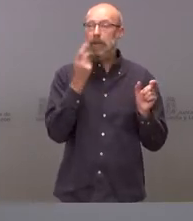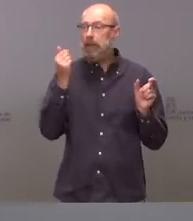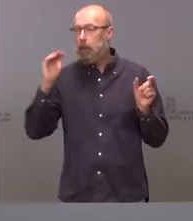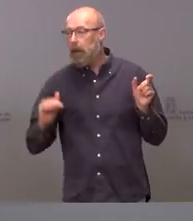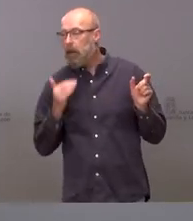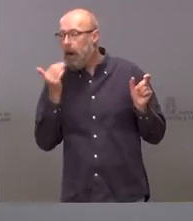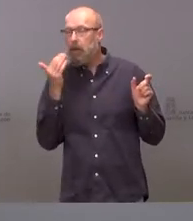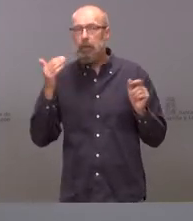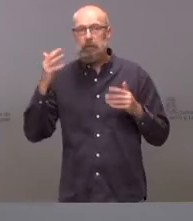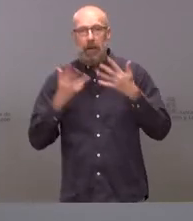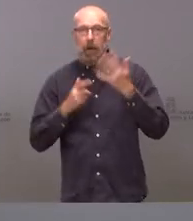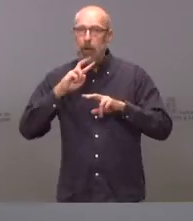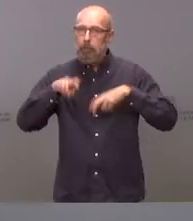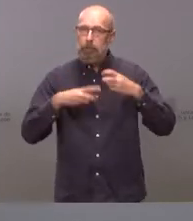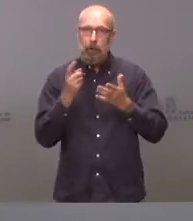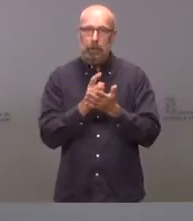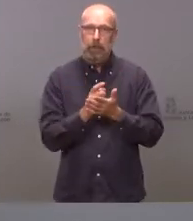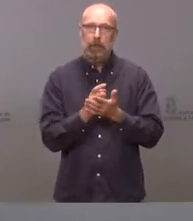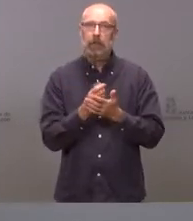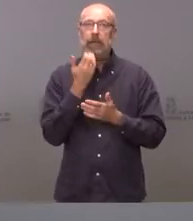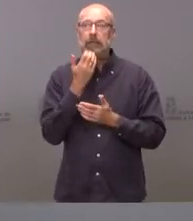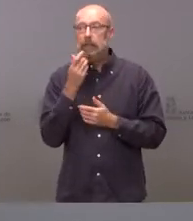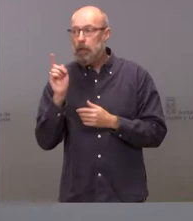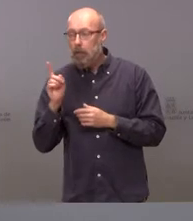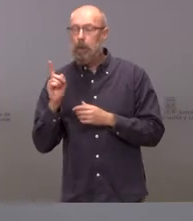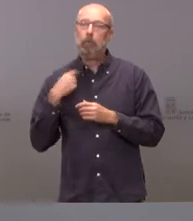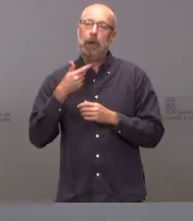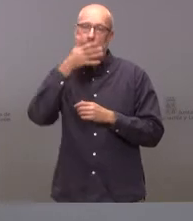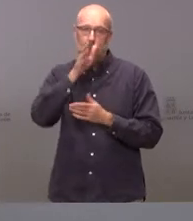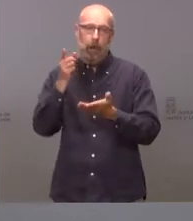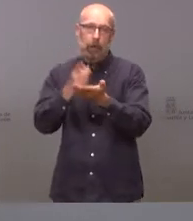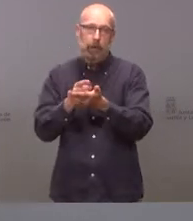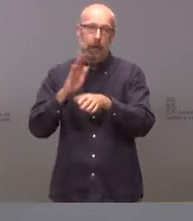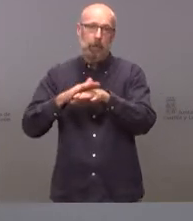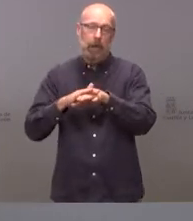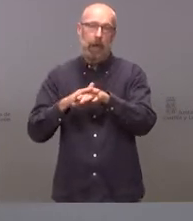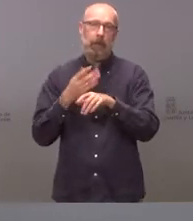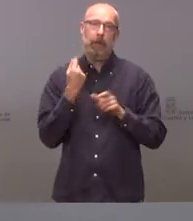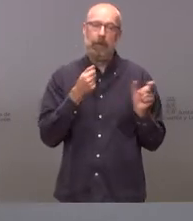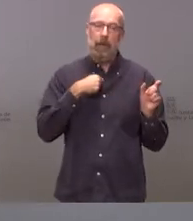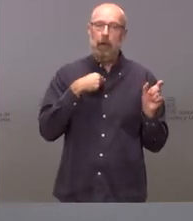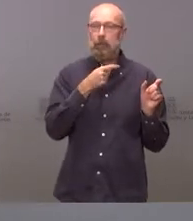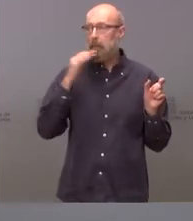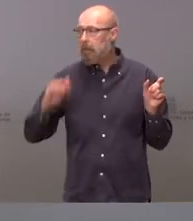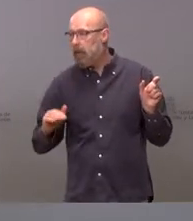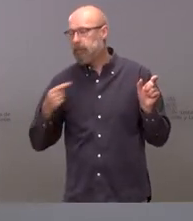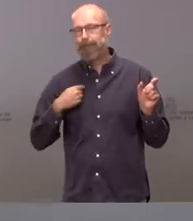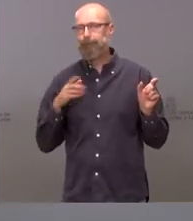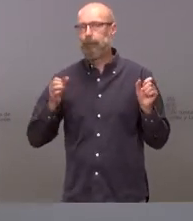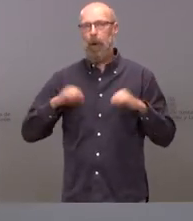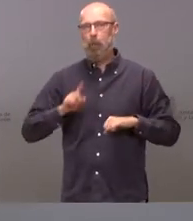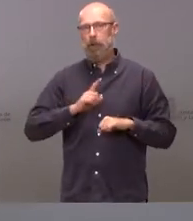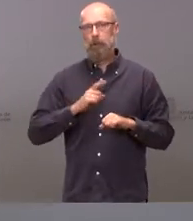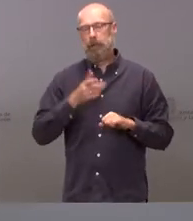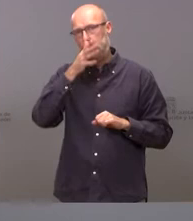recurrir nuevamente para que se nos pague aquella cantidad que estimamos como adecuada no sé si la extensión